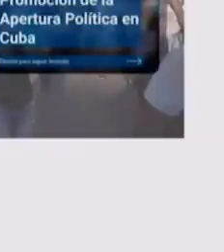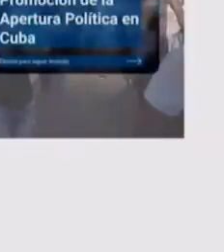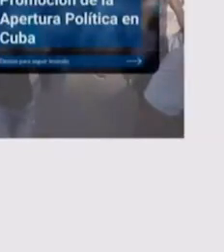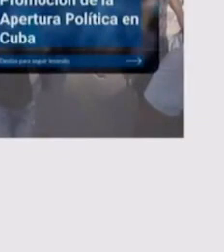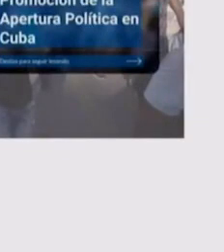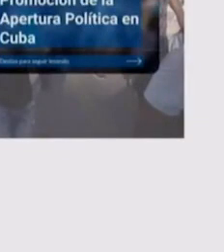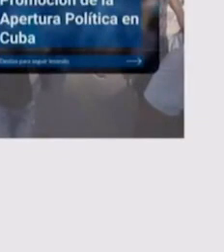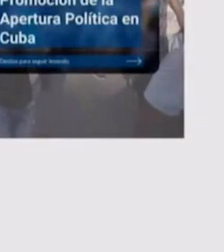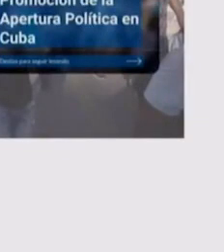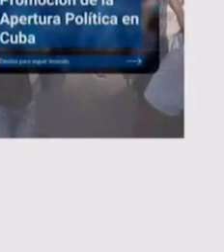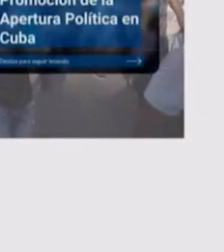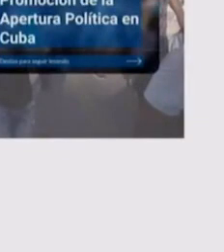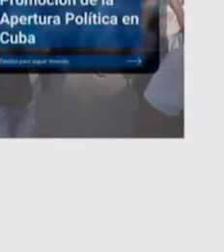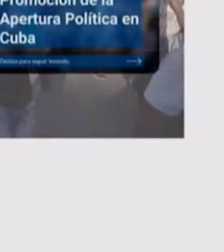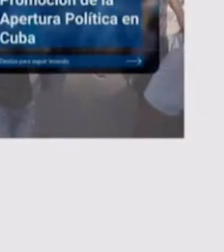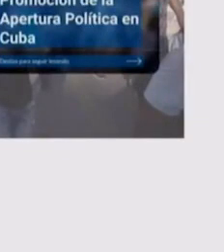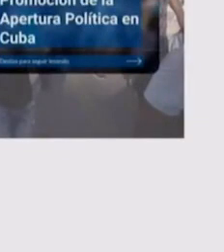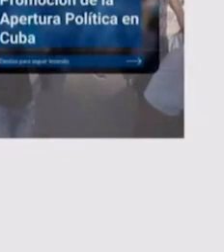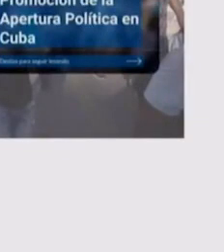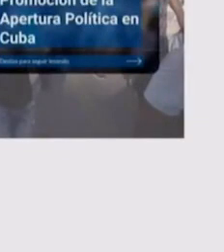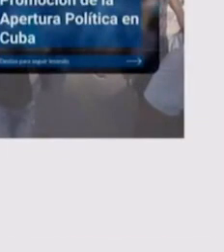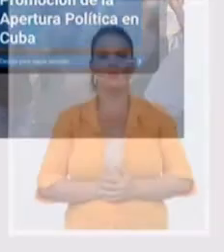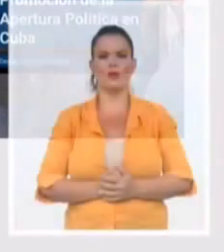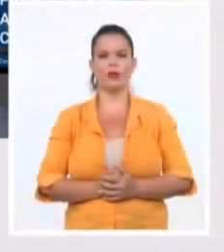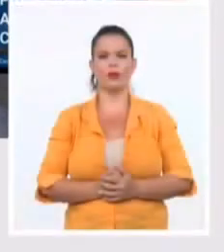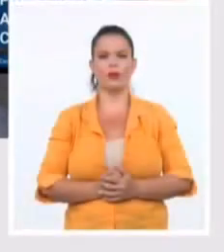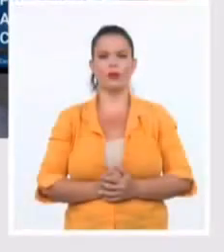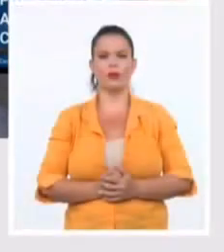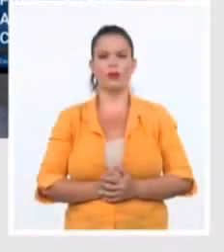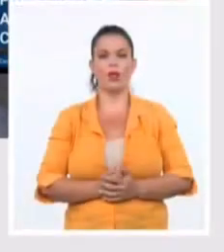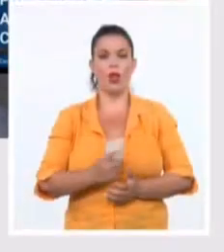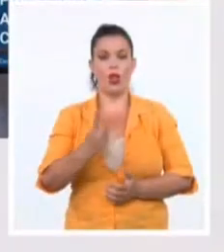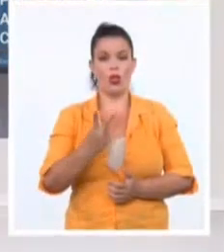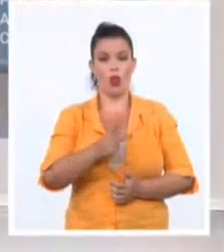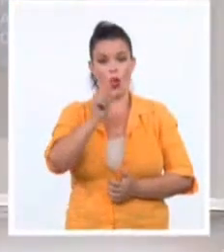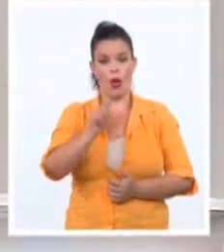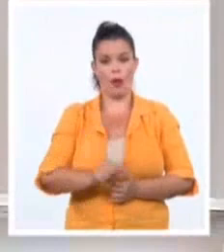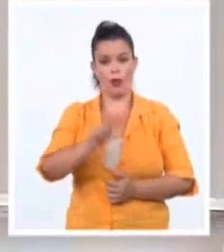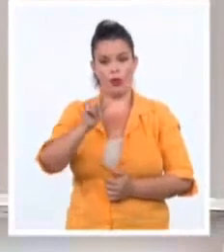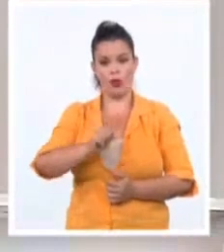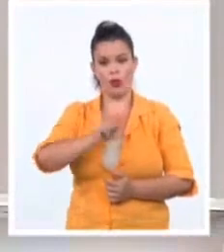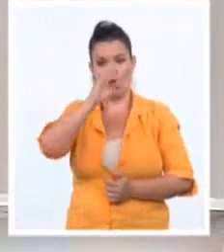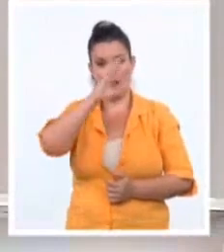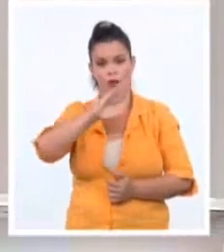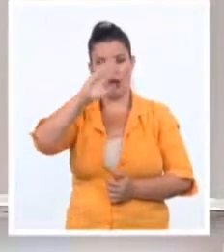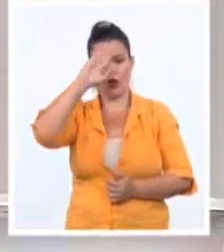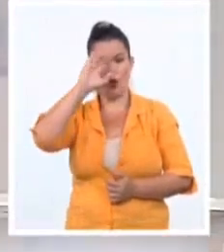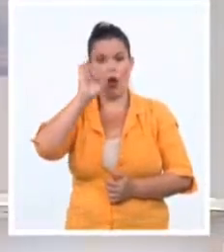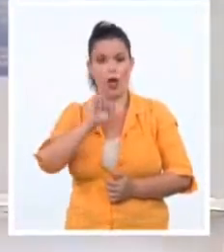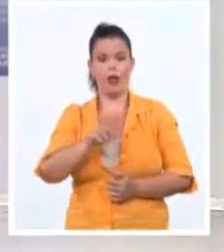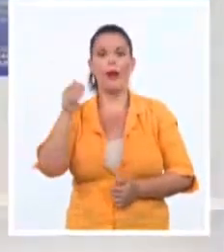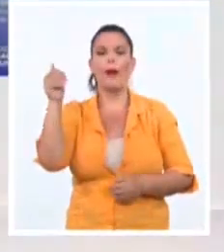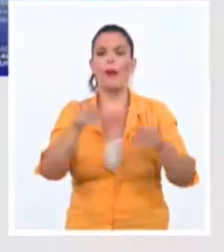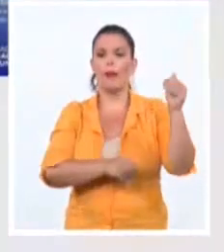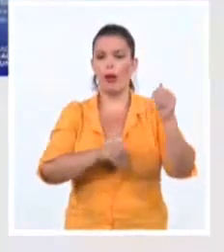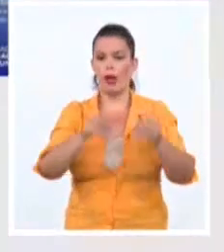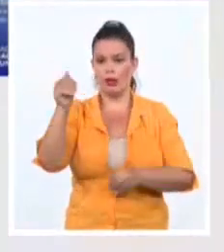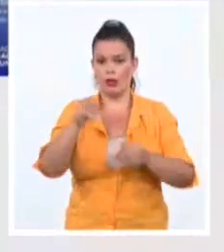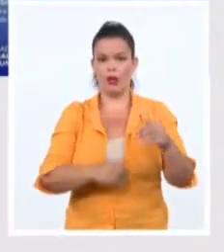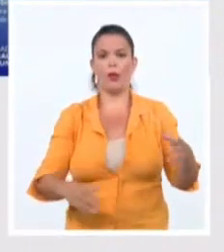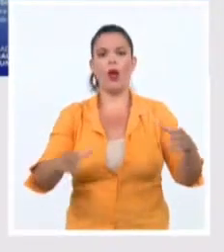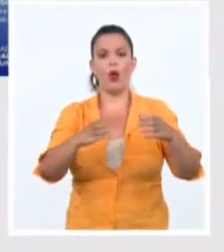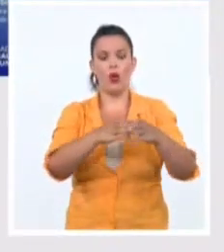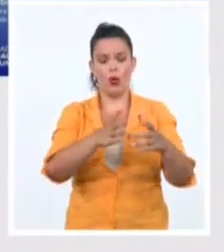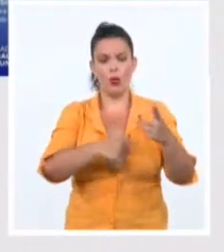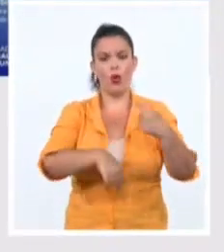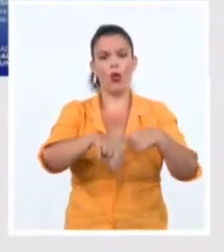Dos ciudadanos cubanos, parte de estas organizaciones contrarrevolucionarias, Manuel